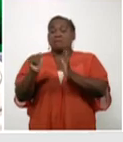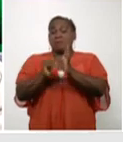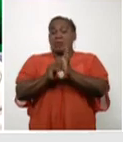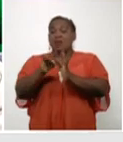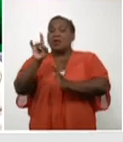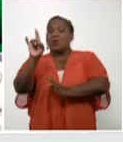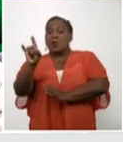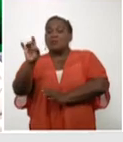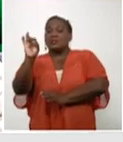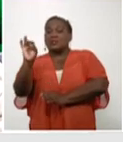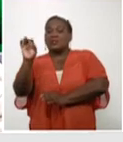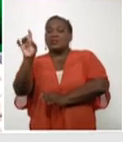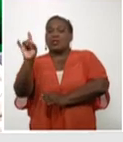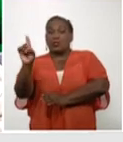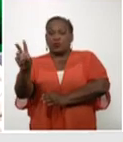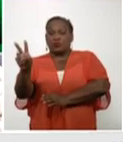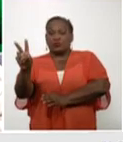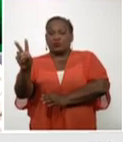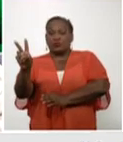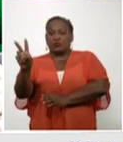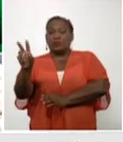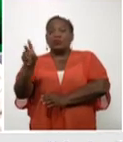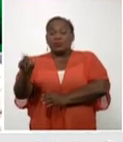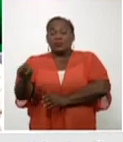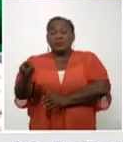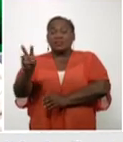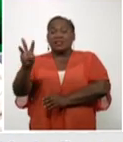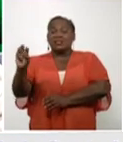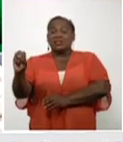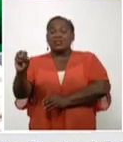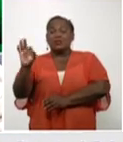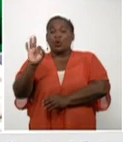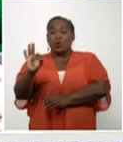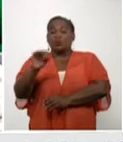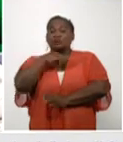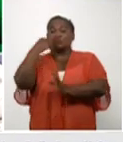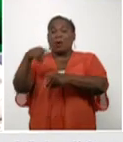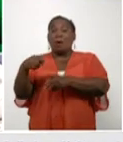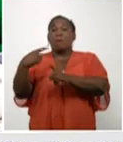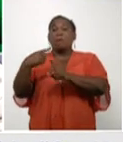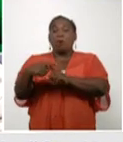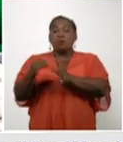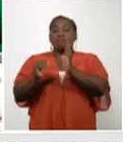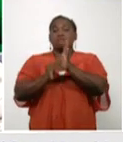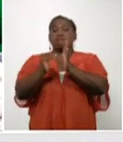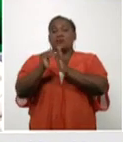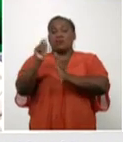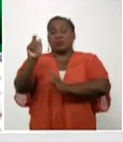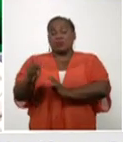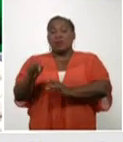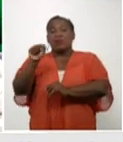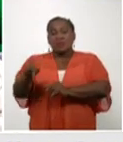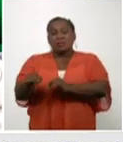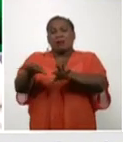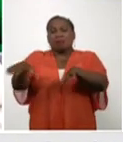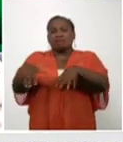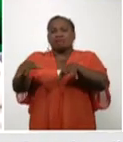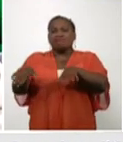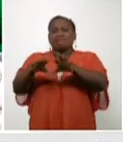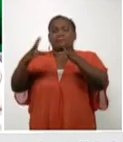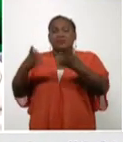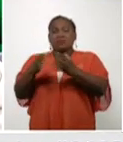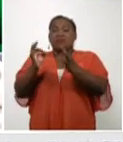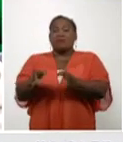y 308 fallecidos por millón de habitantes. Esa es la situación del mundo. Sí, es verdad que